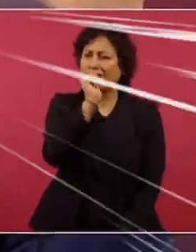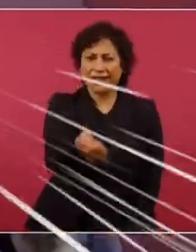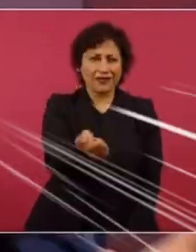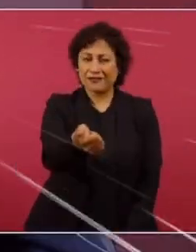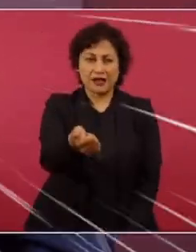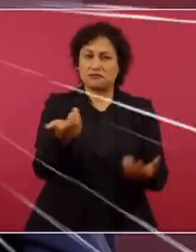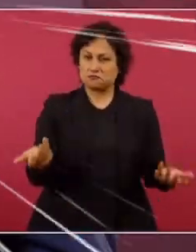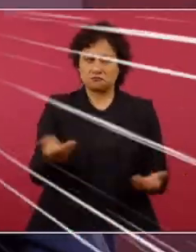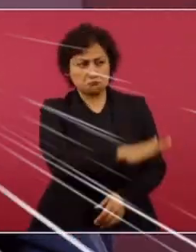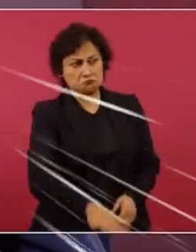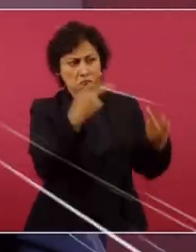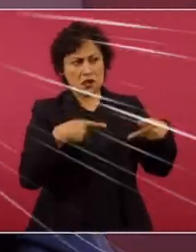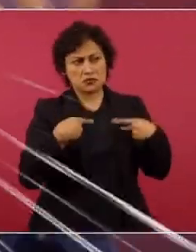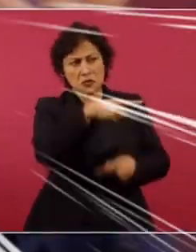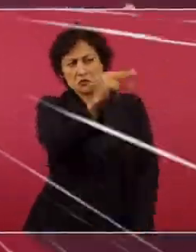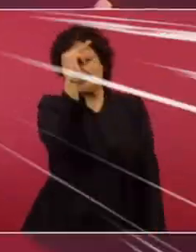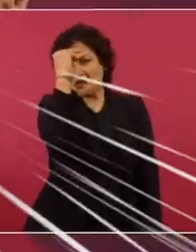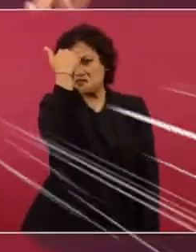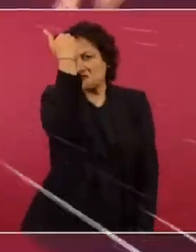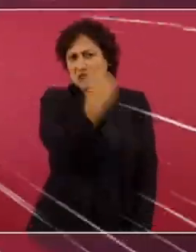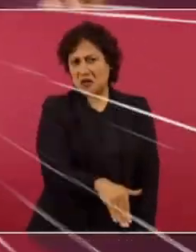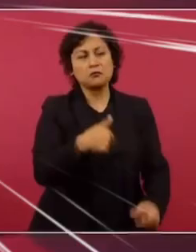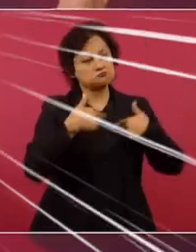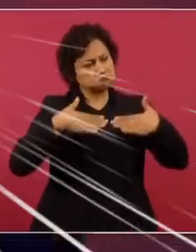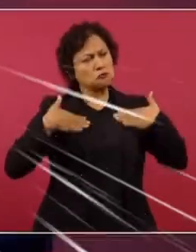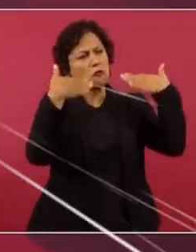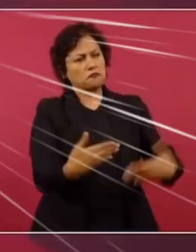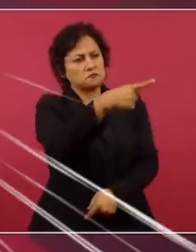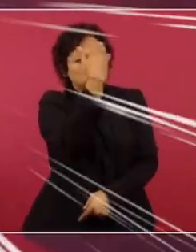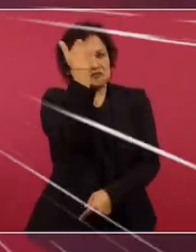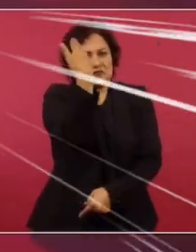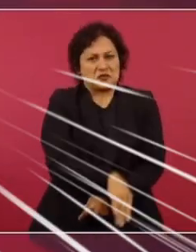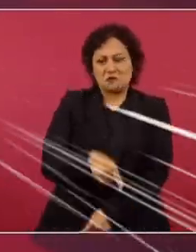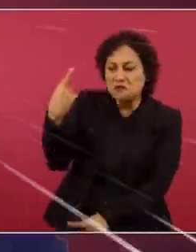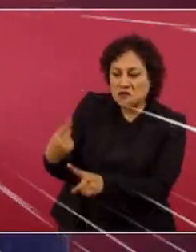Además, tenerle confianza al pueblo, que va a saber poner a cada quien en su lugar.